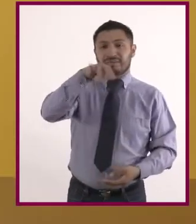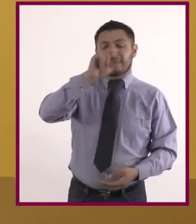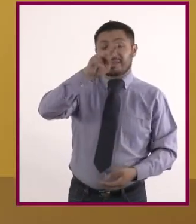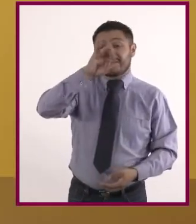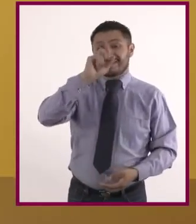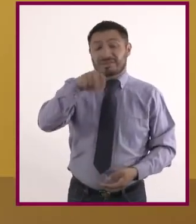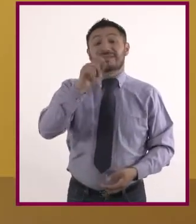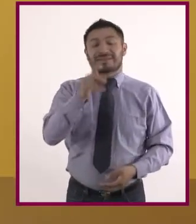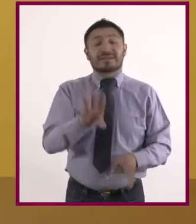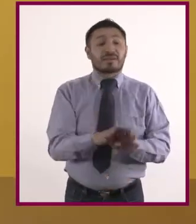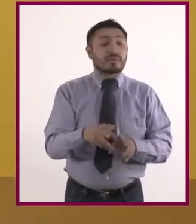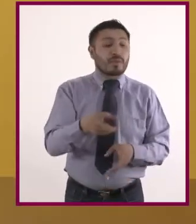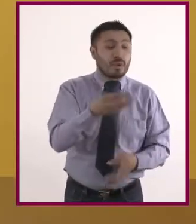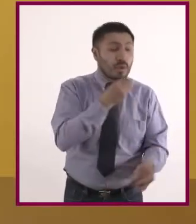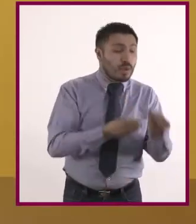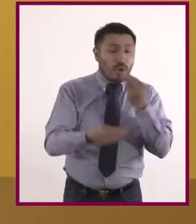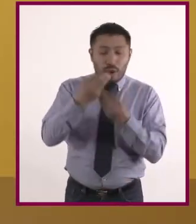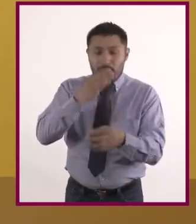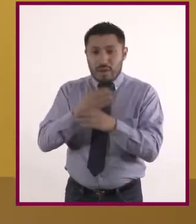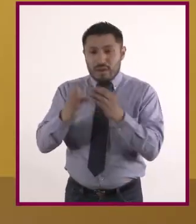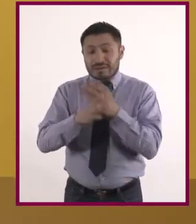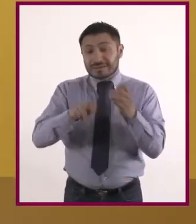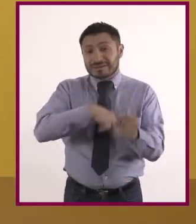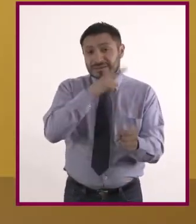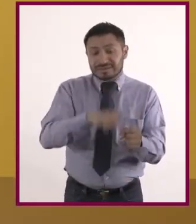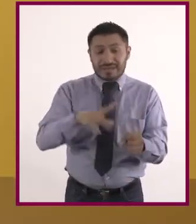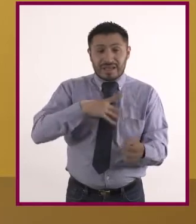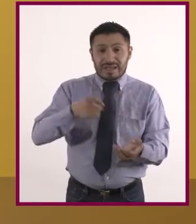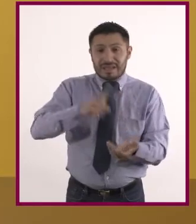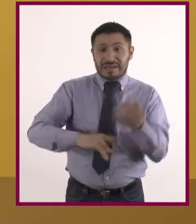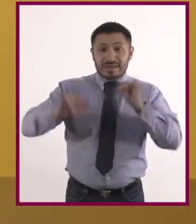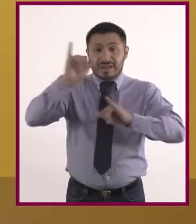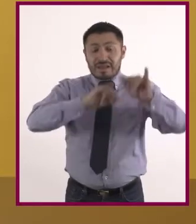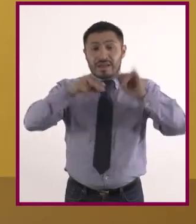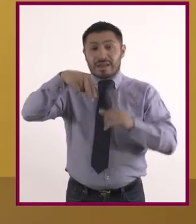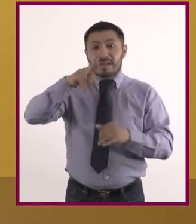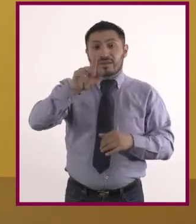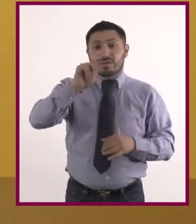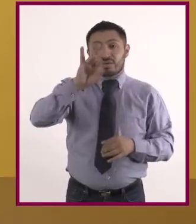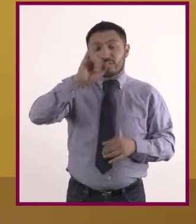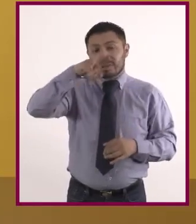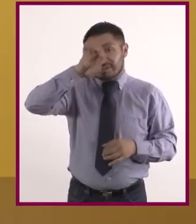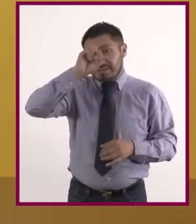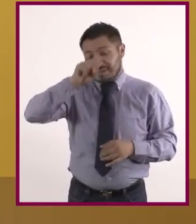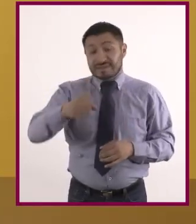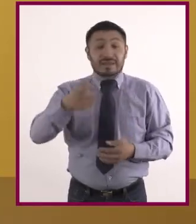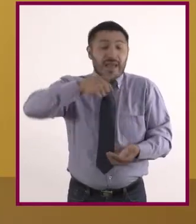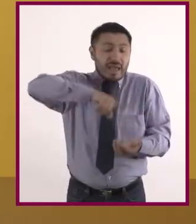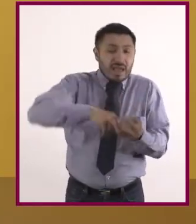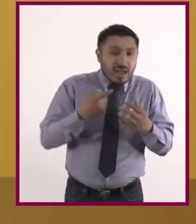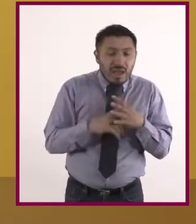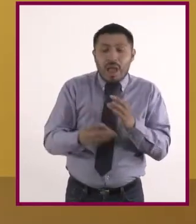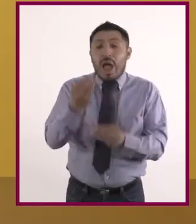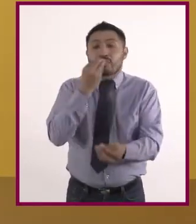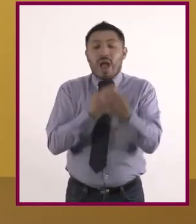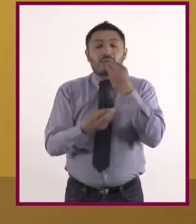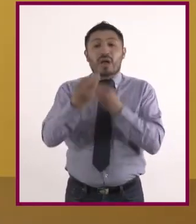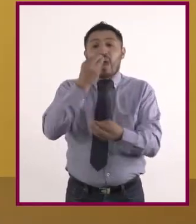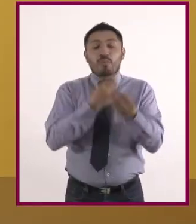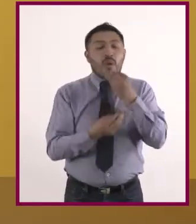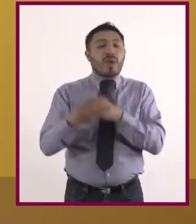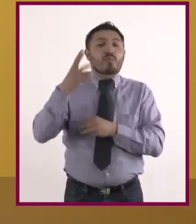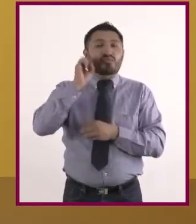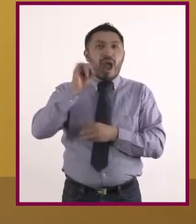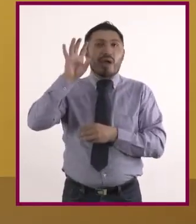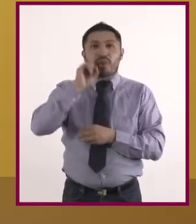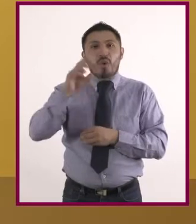obtener del entorno productos naturales o no que contienen sustancias químicas llamadas nutrientes. La nutrición comienza desde la ingesta del alimento y es